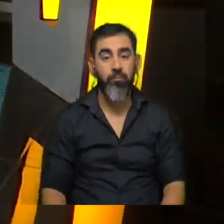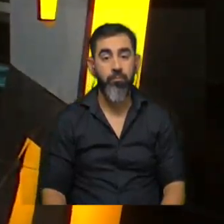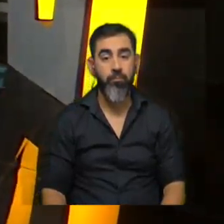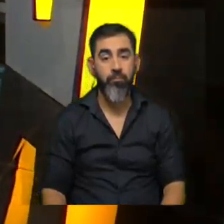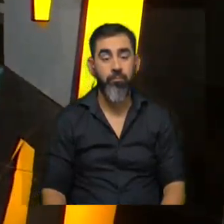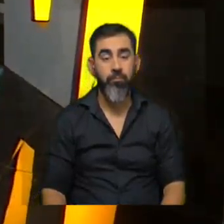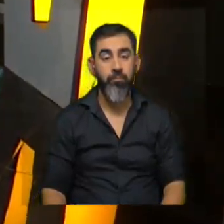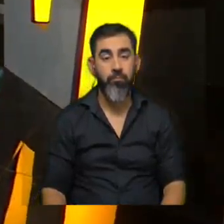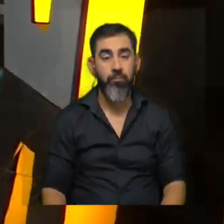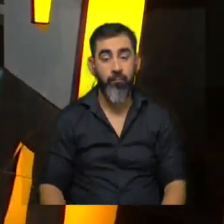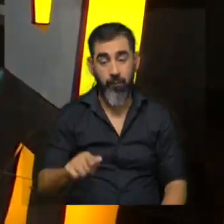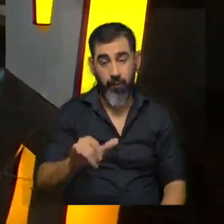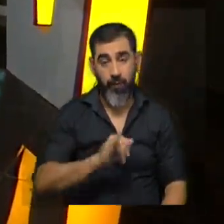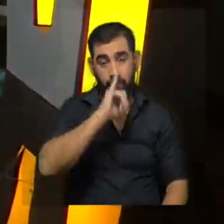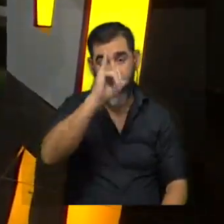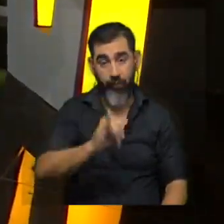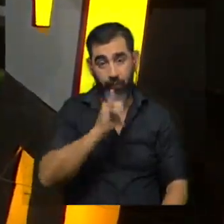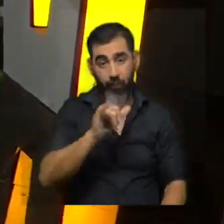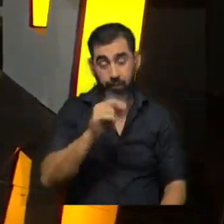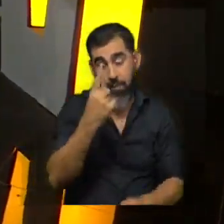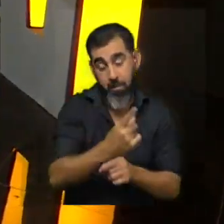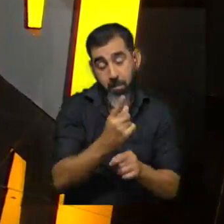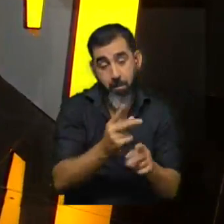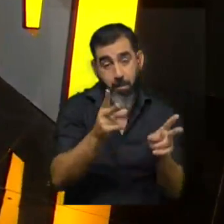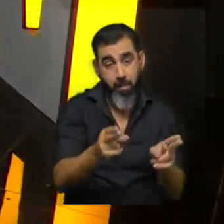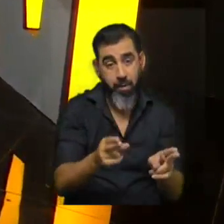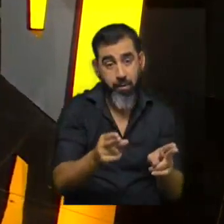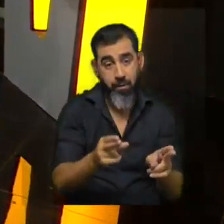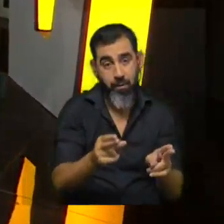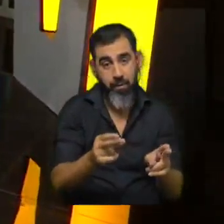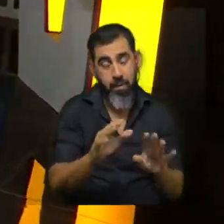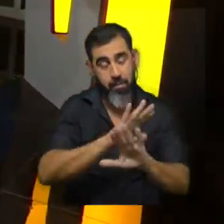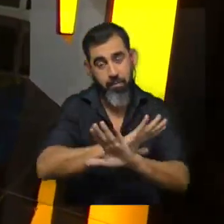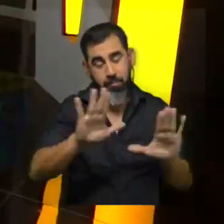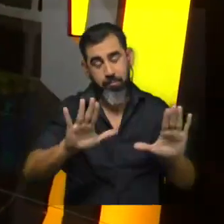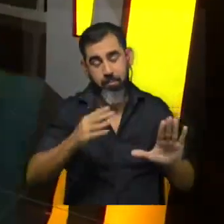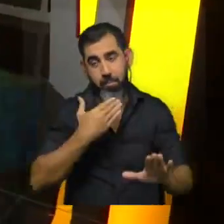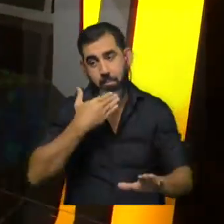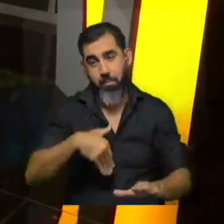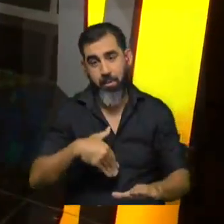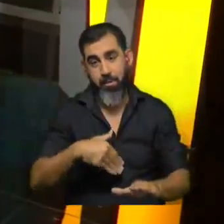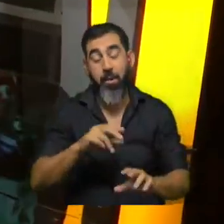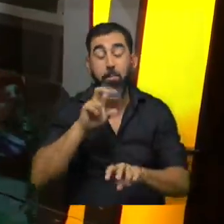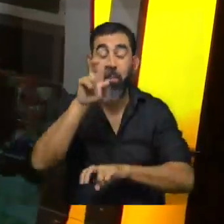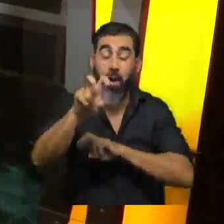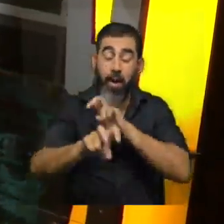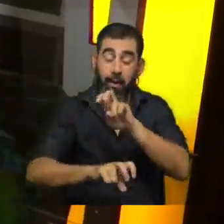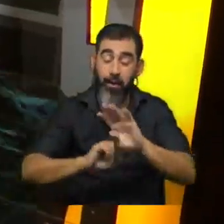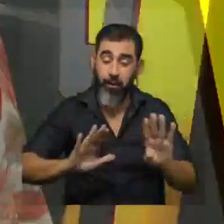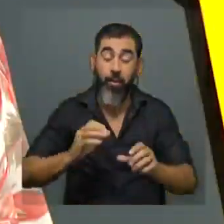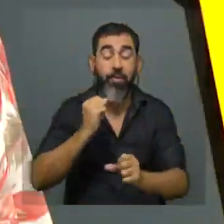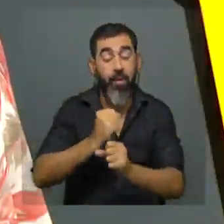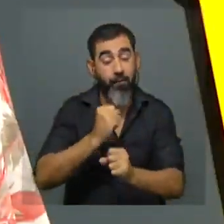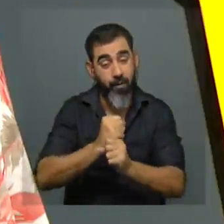ahora en este informe Daniela por lo menos en esta primera parte del informe se fueron de mambo nos fuimos de mambo al parque Rodó nos fuimos a